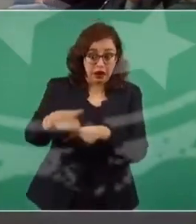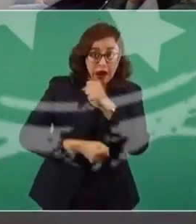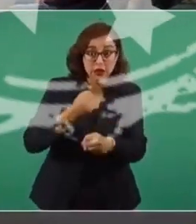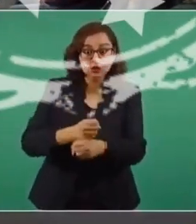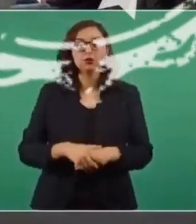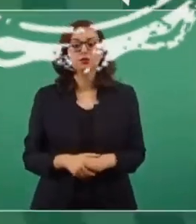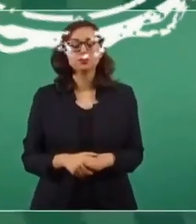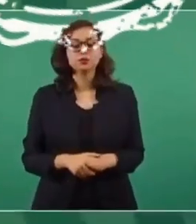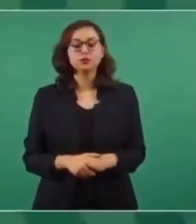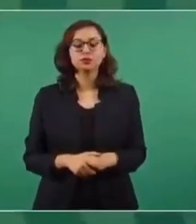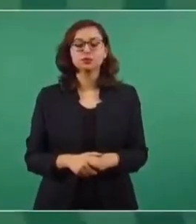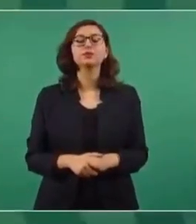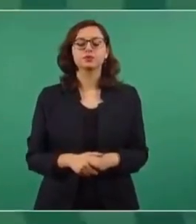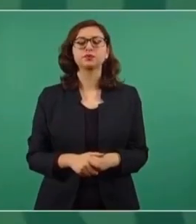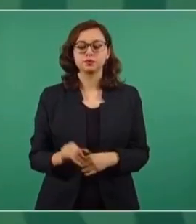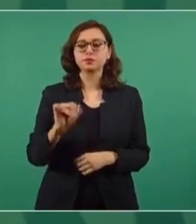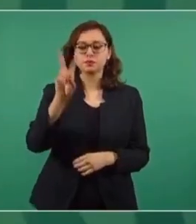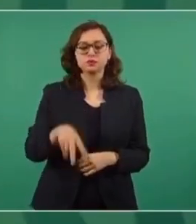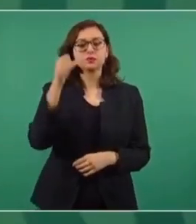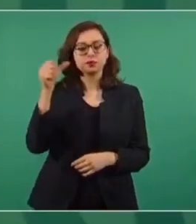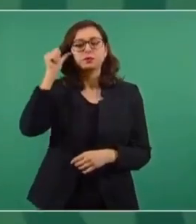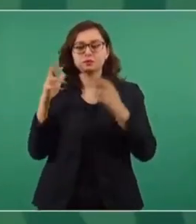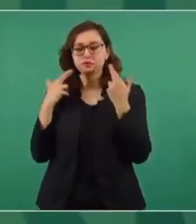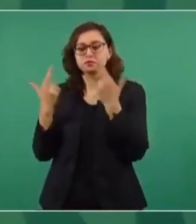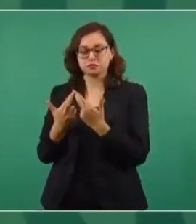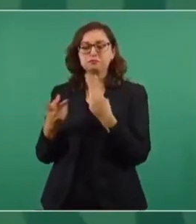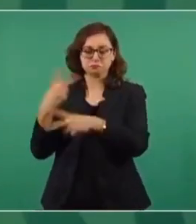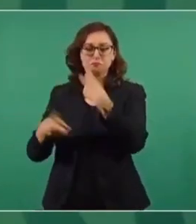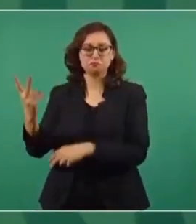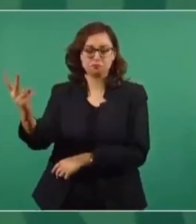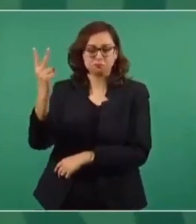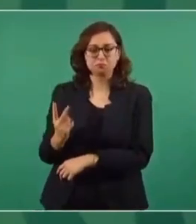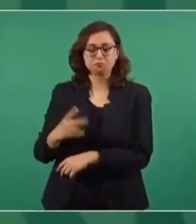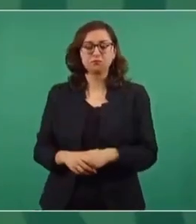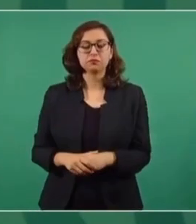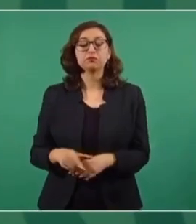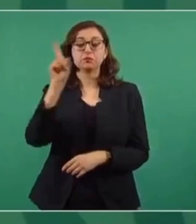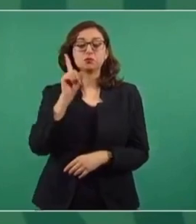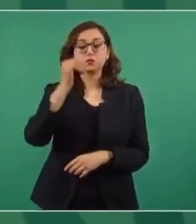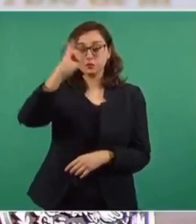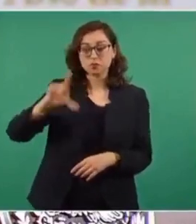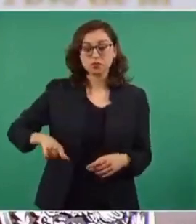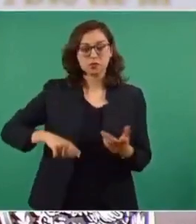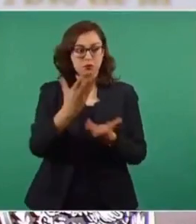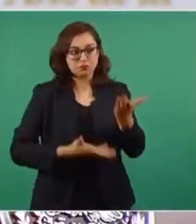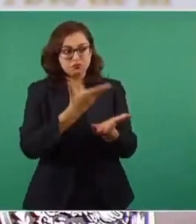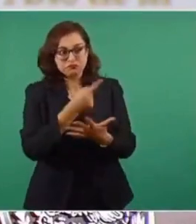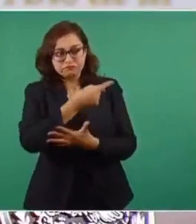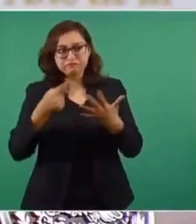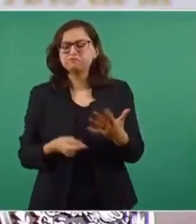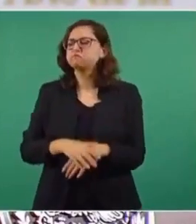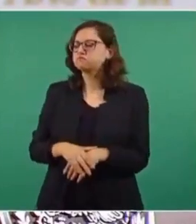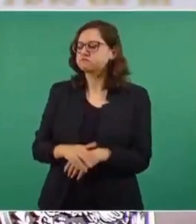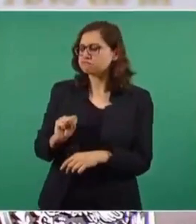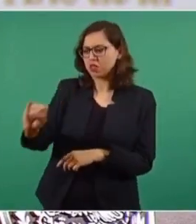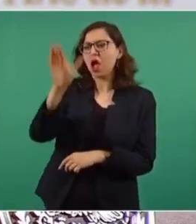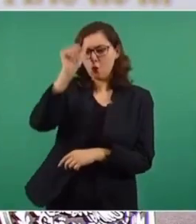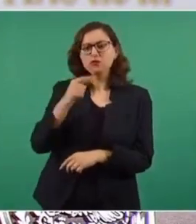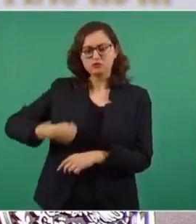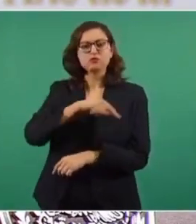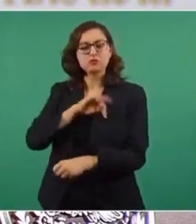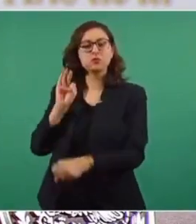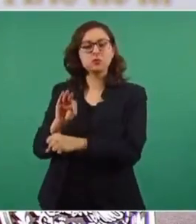Bueno, en efecto, nos reunimos y la jefa de gobierno hizo un planteamiento que nosotros respaldamos y el propósito